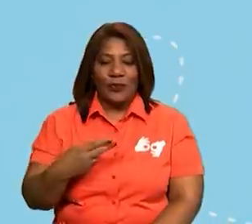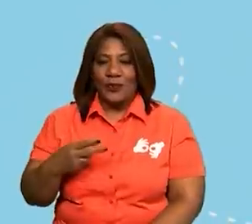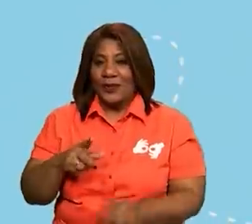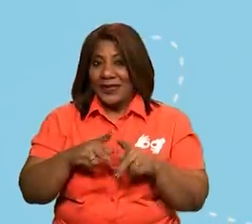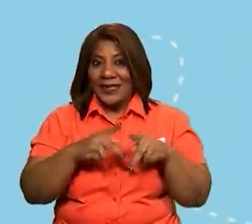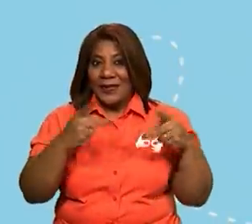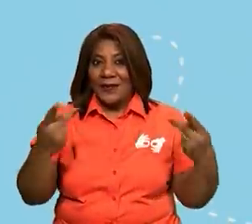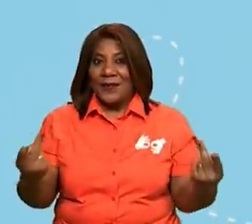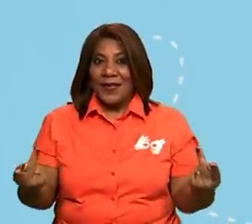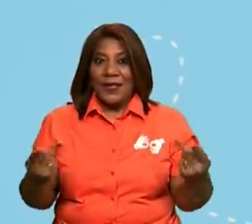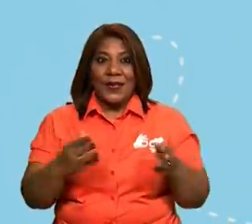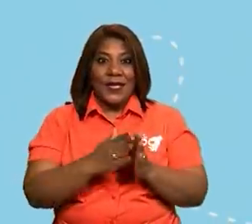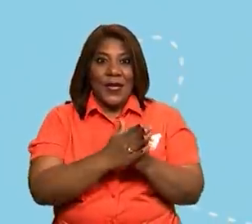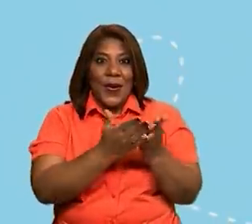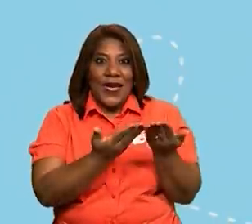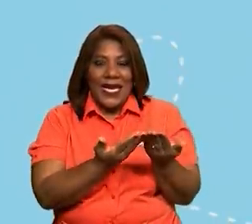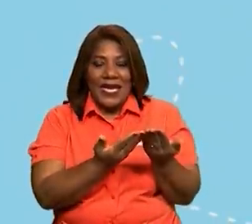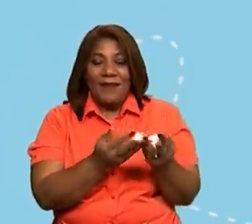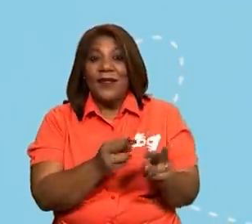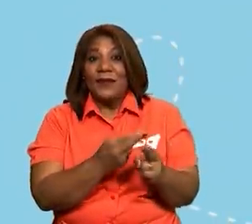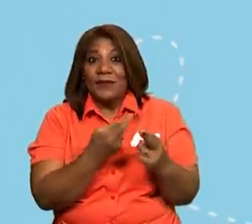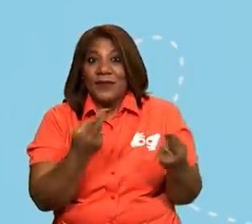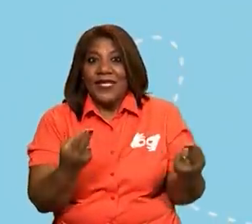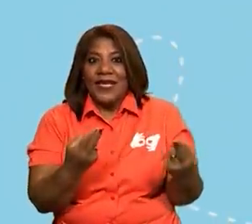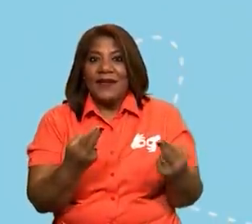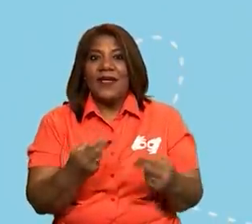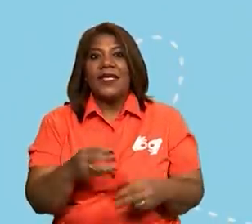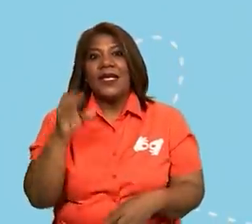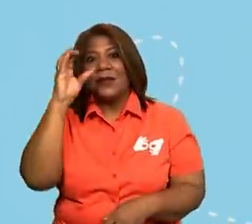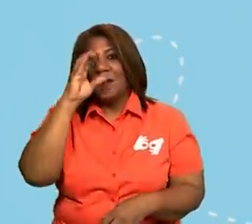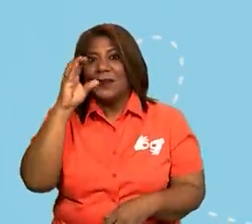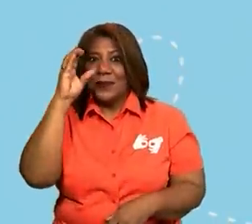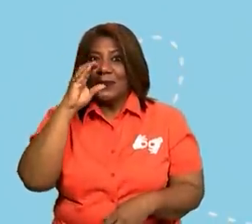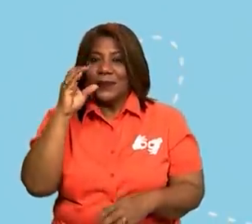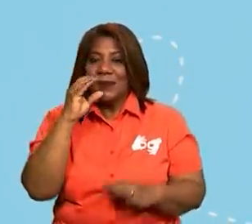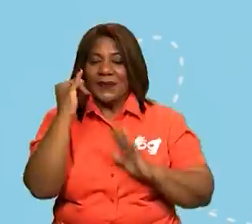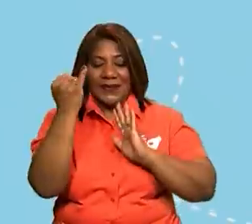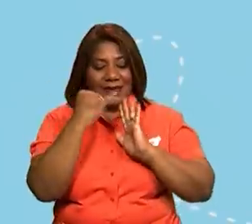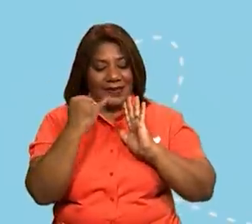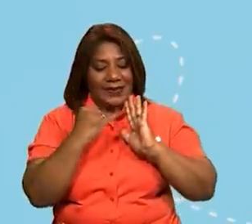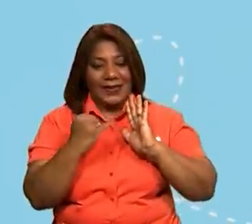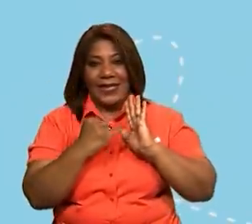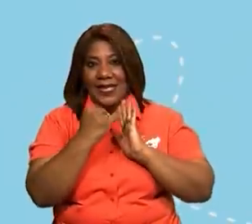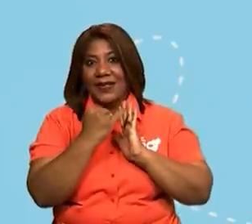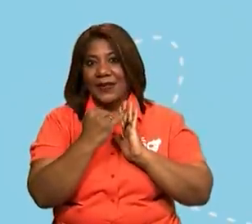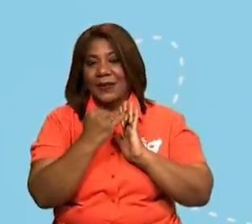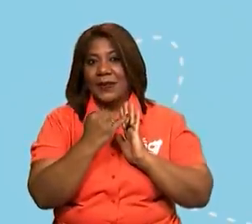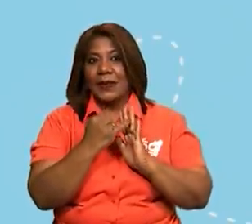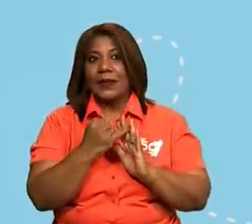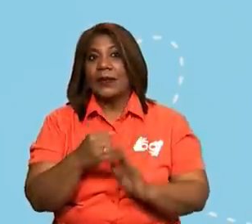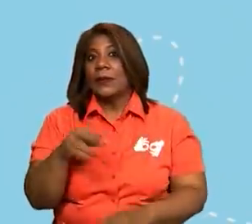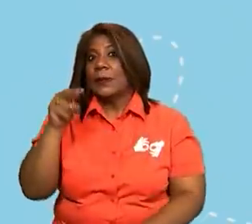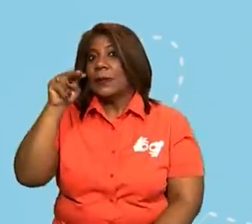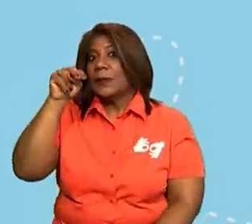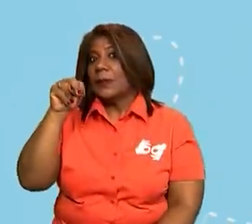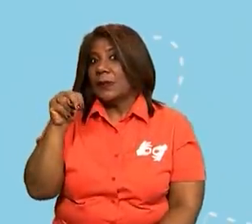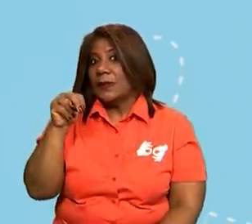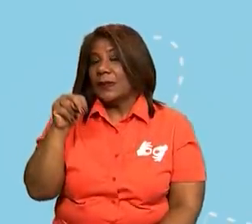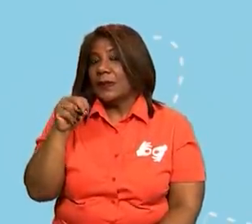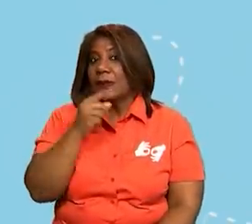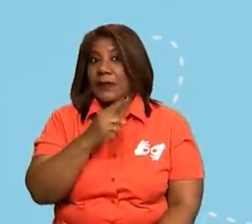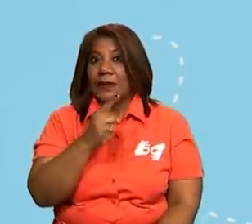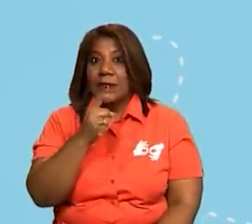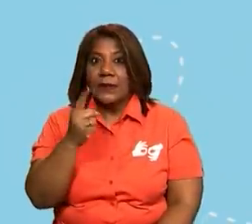bien, palabras y las imágenes para poder buscar si tienen la N en cada una de las